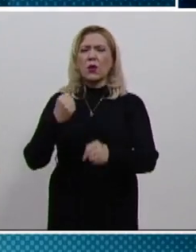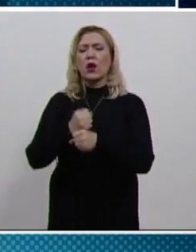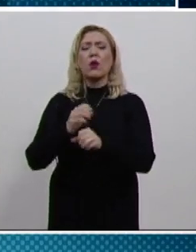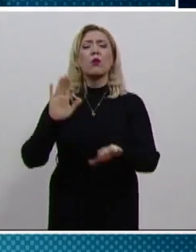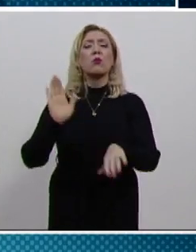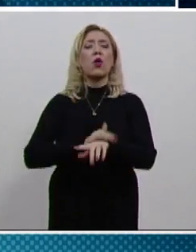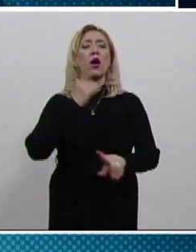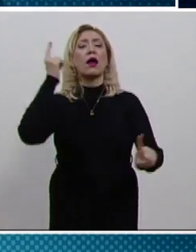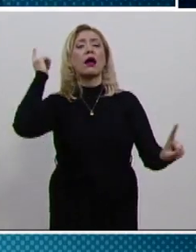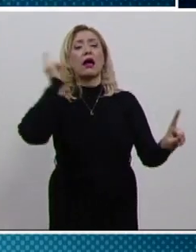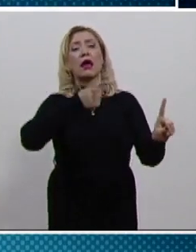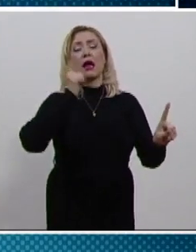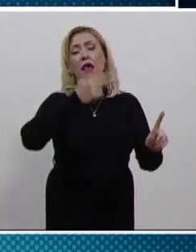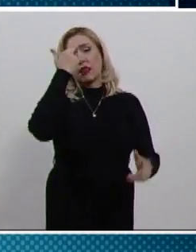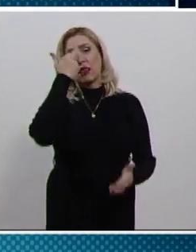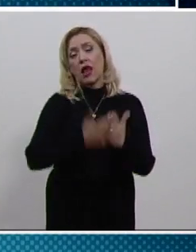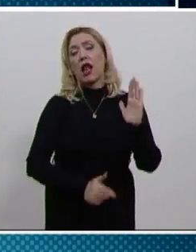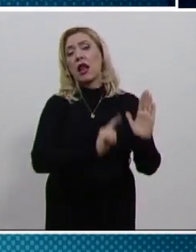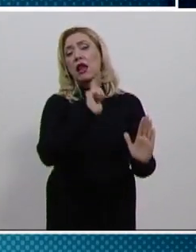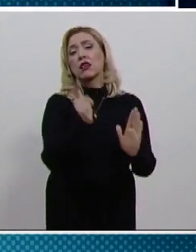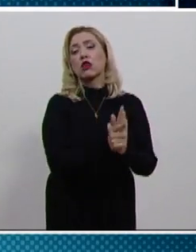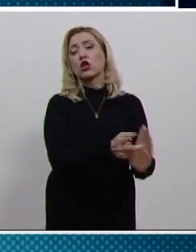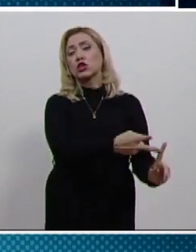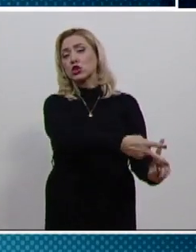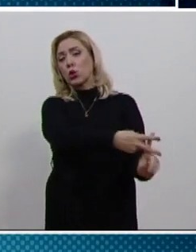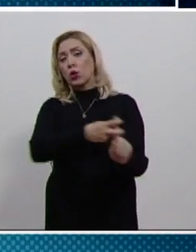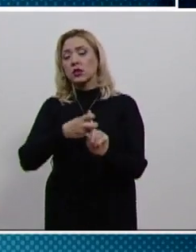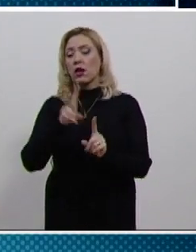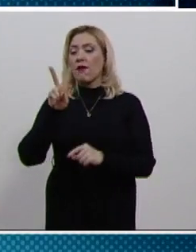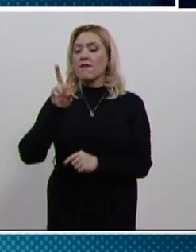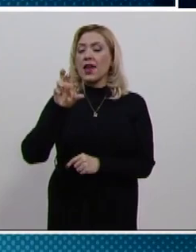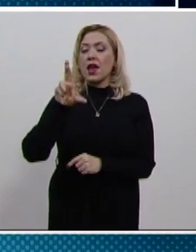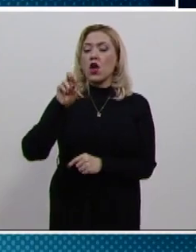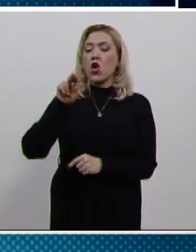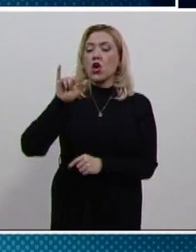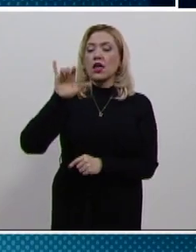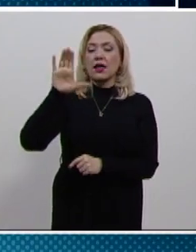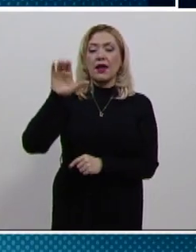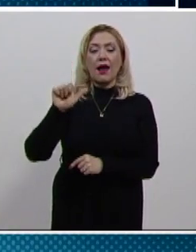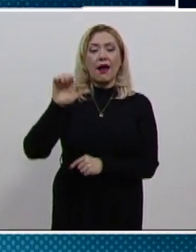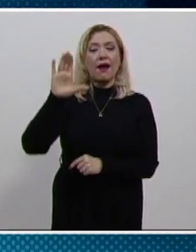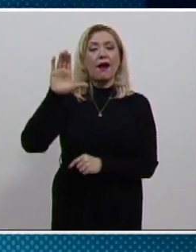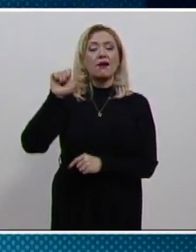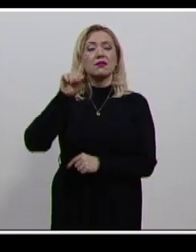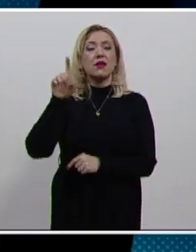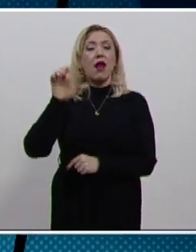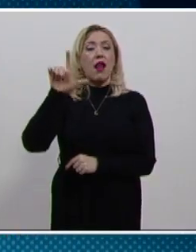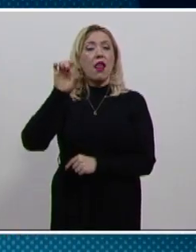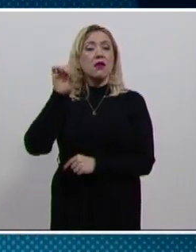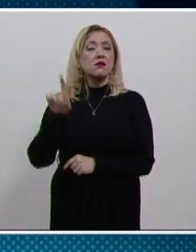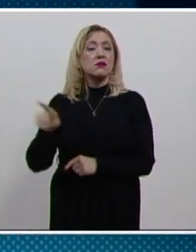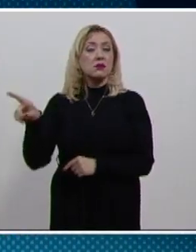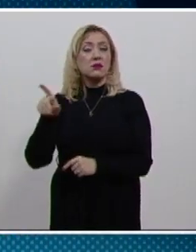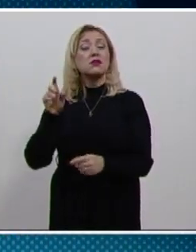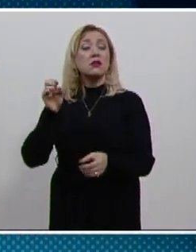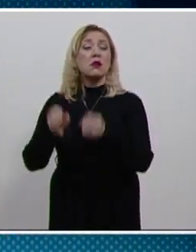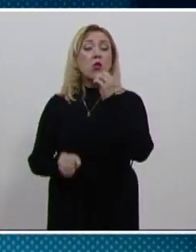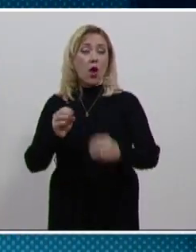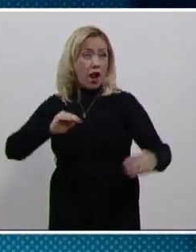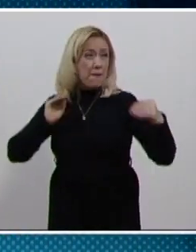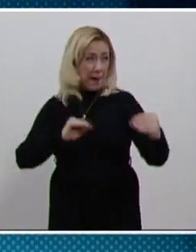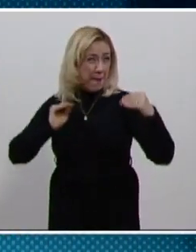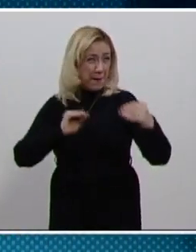secuestro, Verónica Razo Casales fue absuelta por el primer tribunal colegiado de apelación del segundo circuito